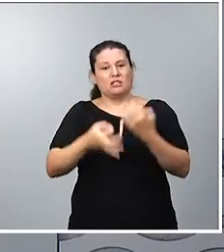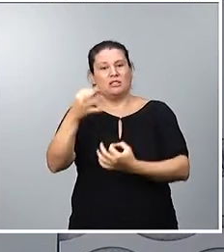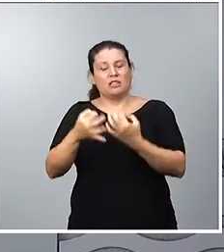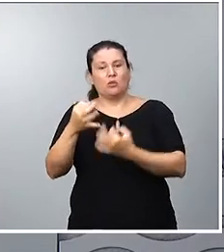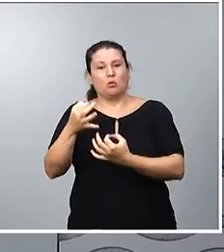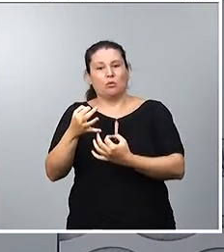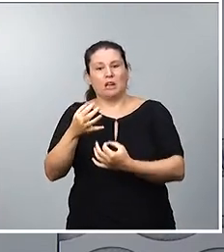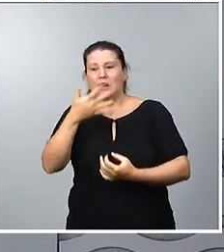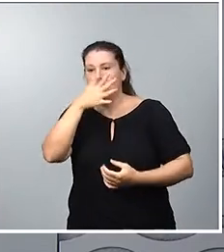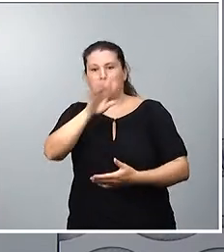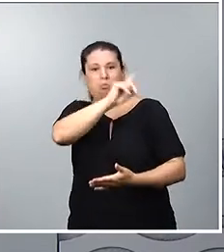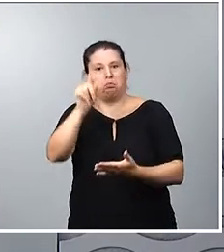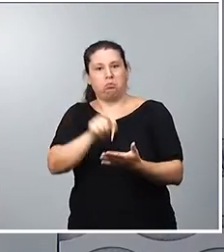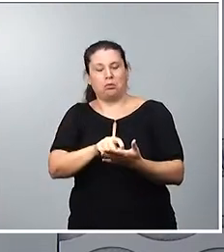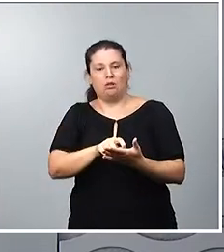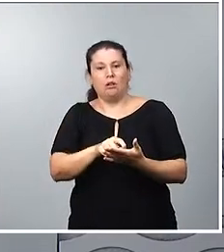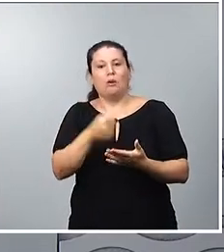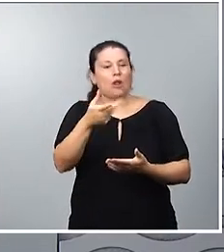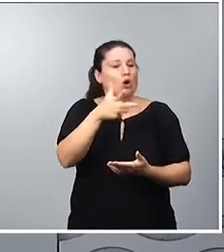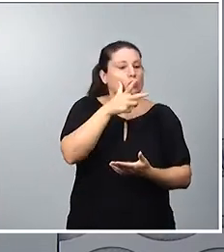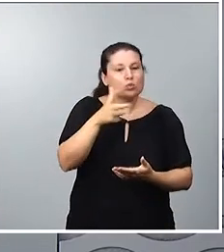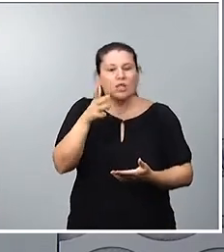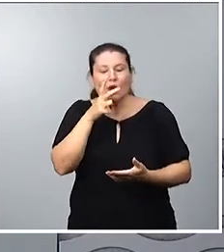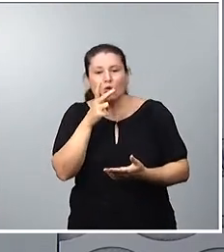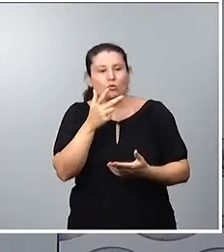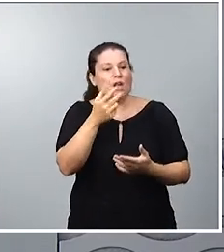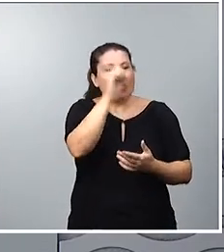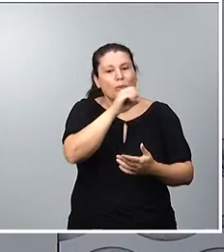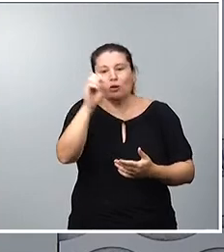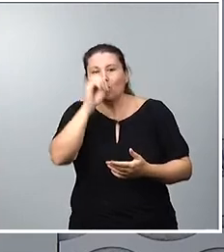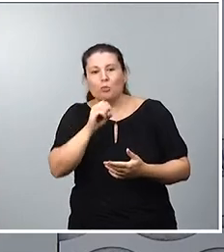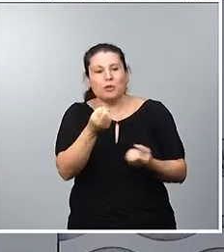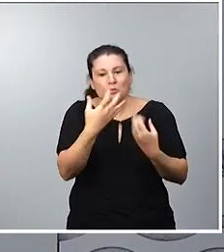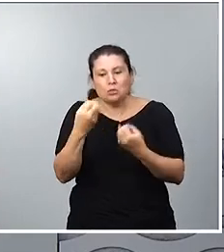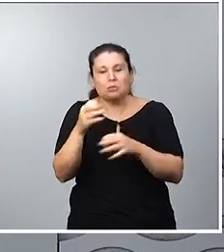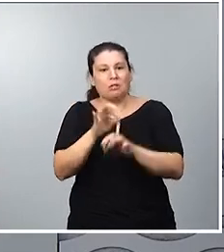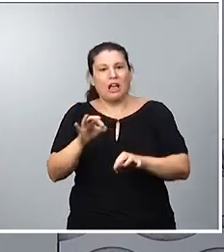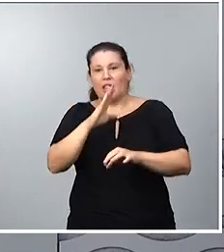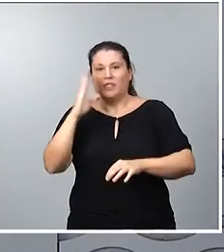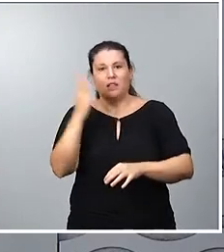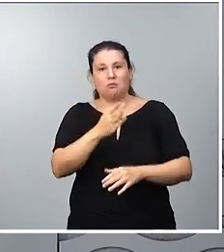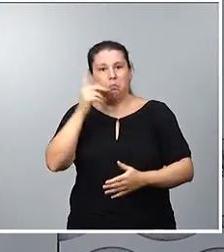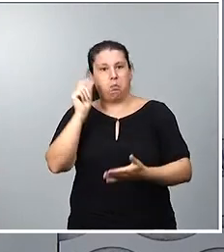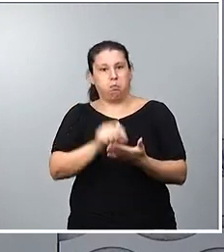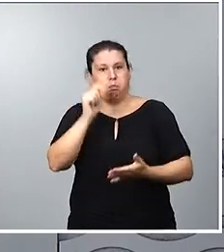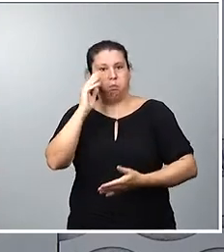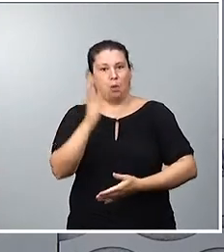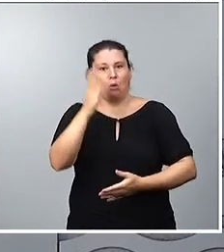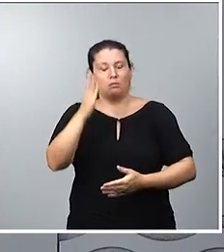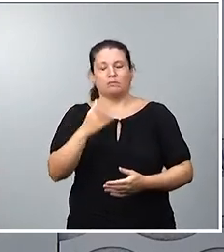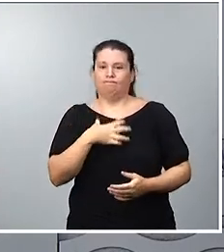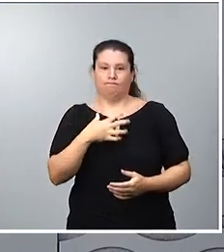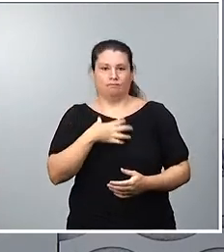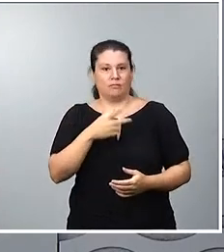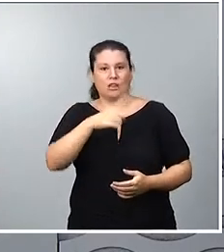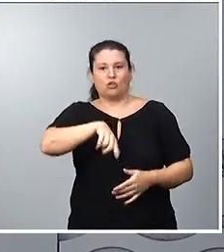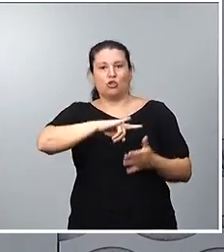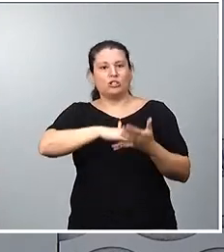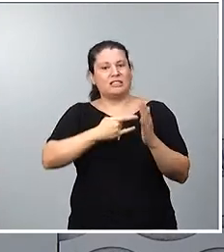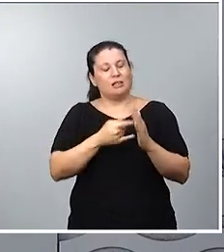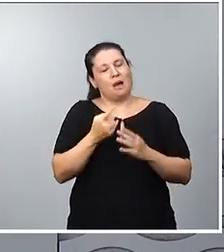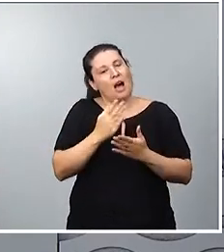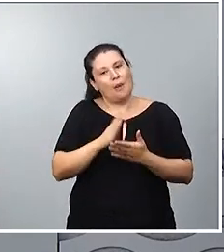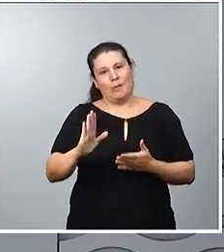partes. Sería tremendo, ¿no? Y por lo tanto, yo lo que pido, y en fin, creo que me corresponde como máximo